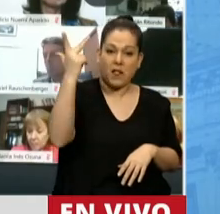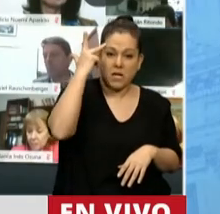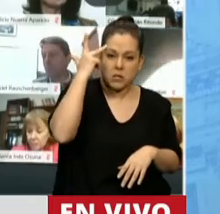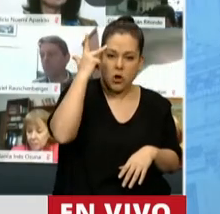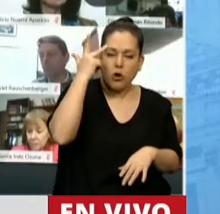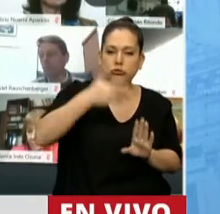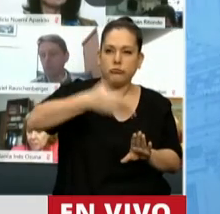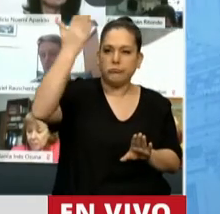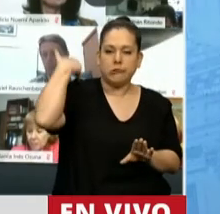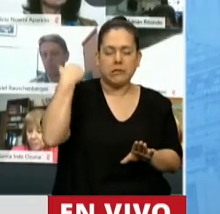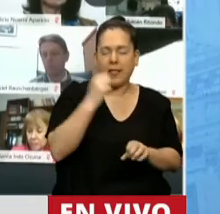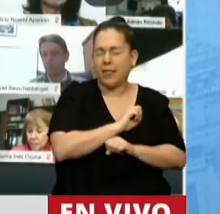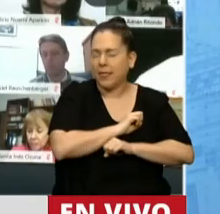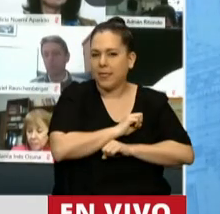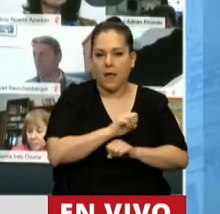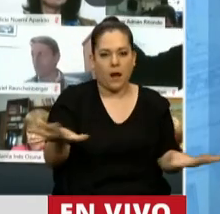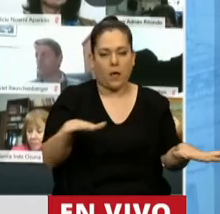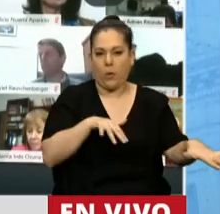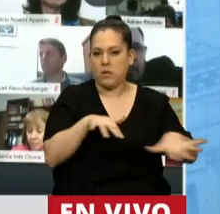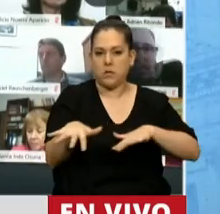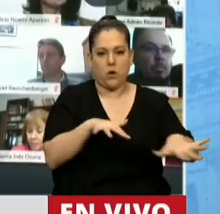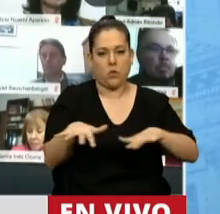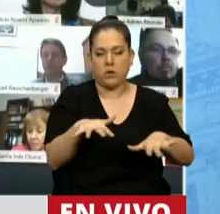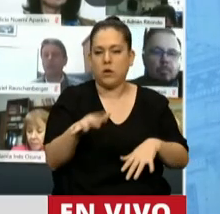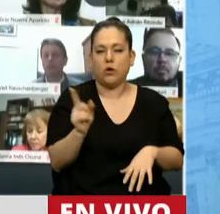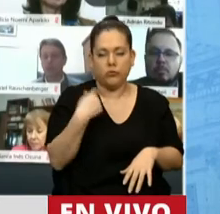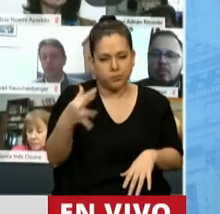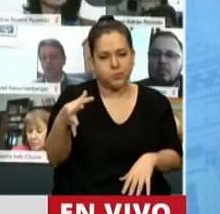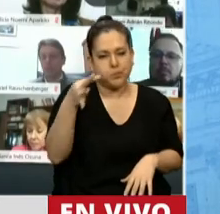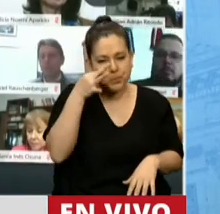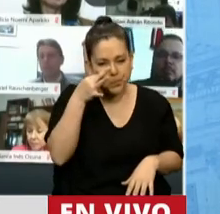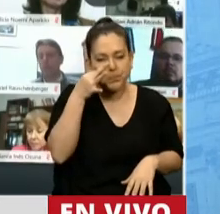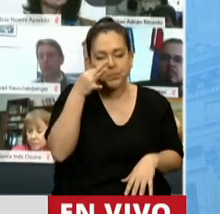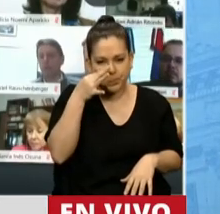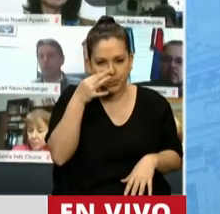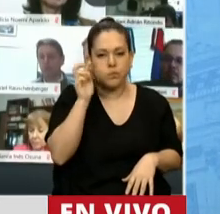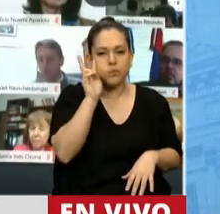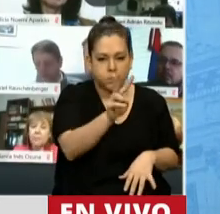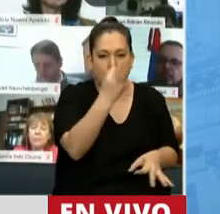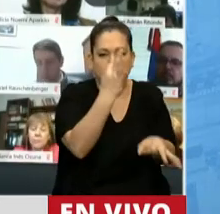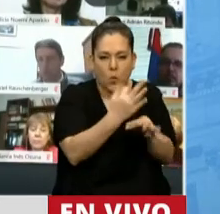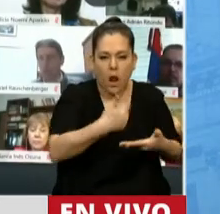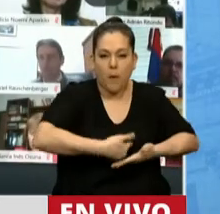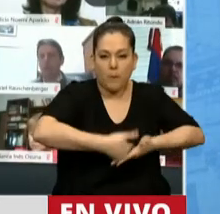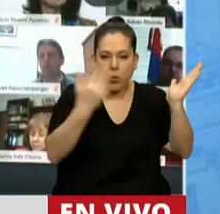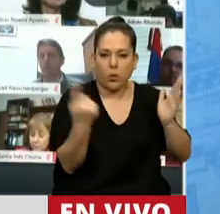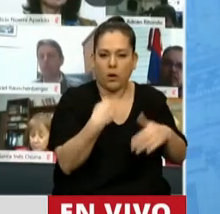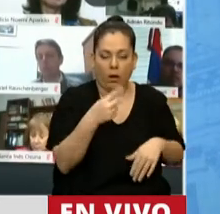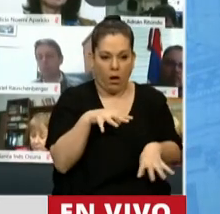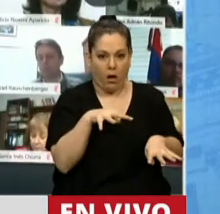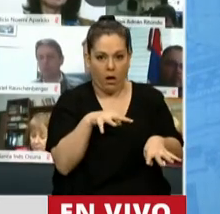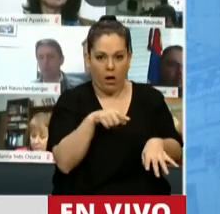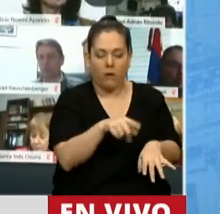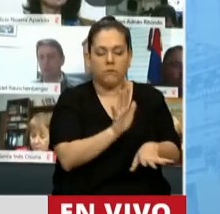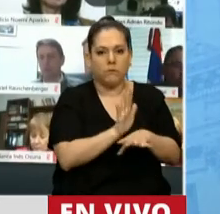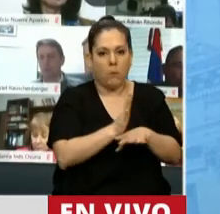en aquel terrible cimbronazo vivido en carne propia en la escuela pública, supimos que el poder de la